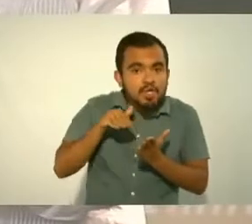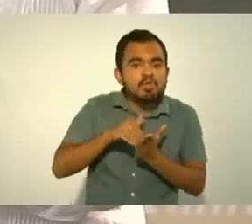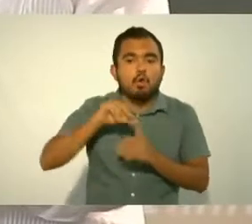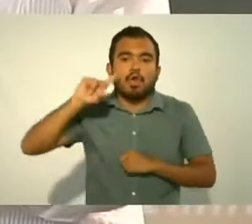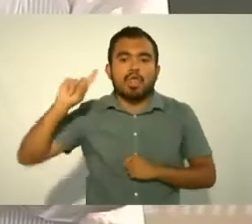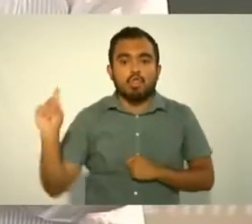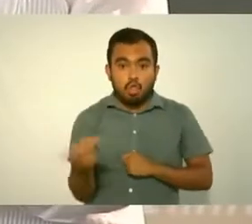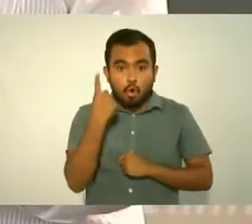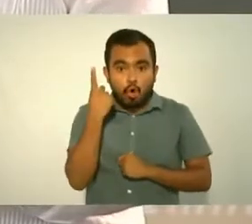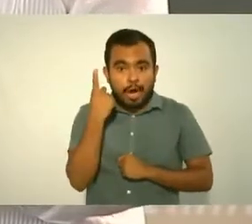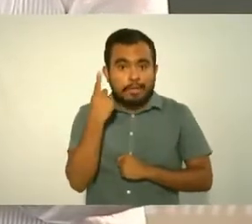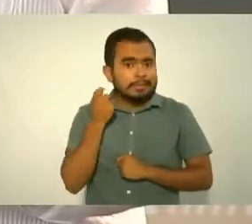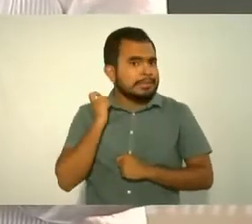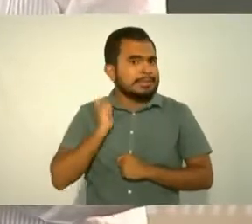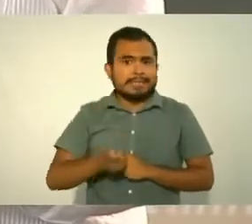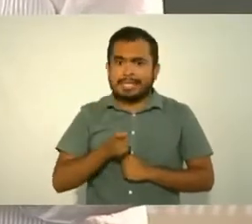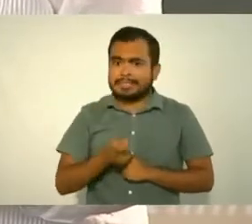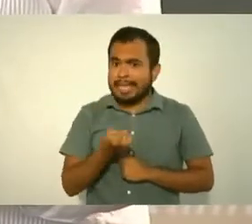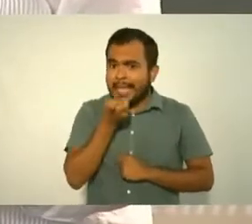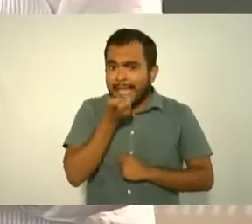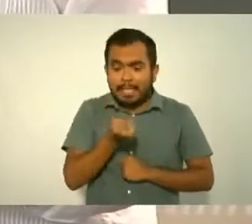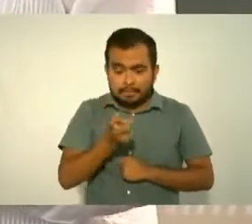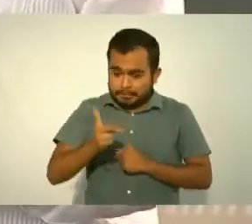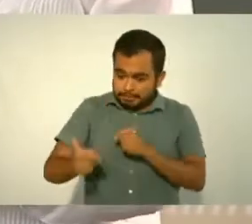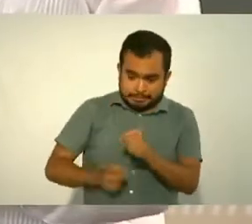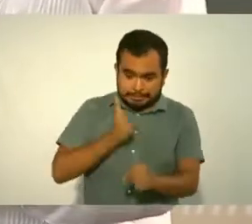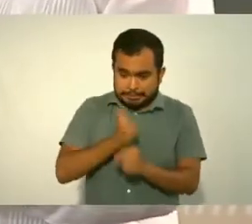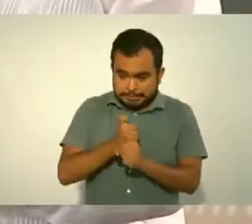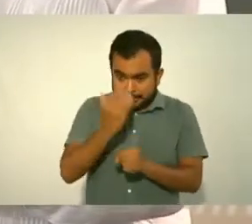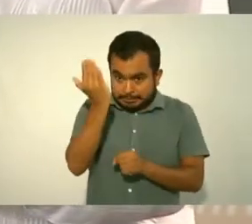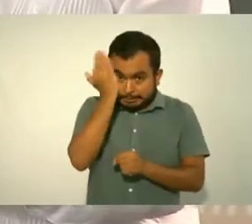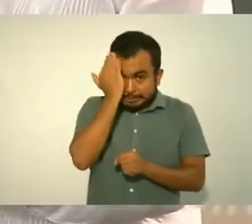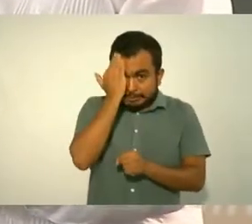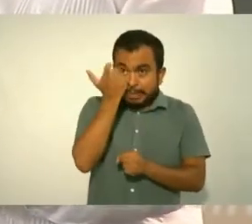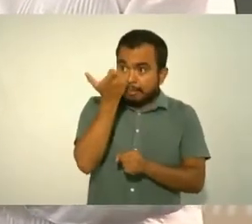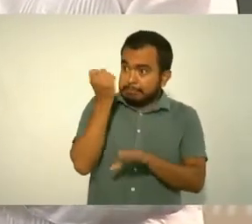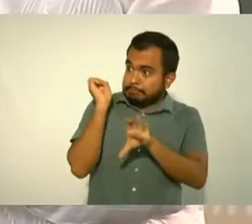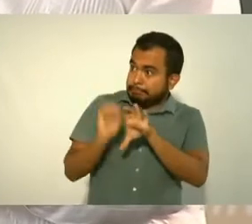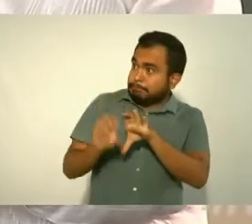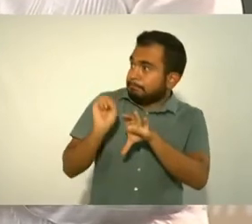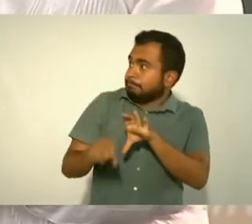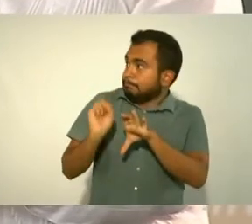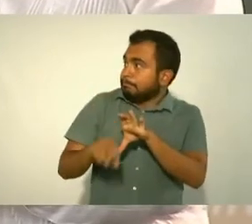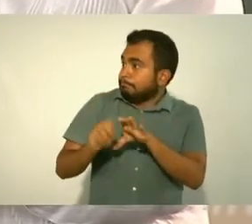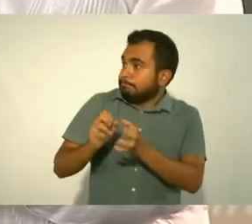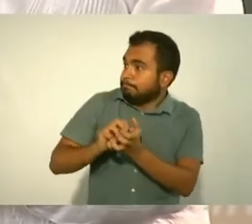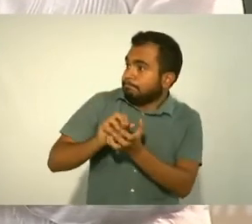Es la principal fuente de ingresos de nuestro país.